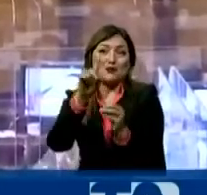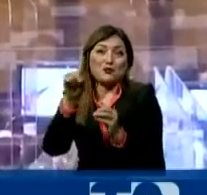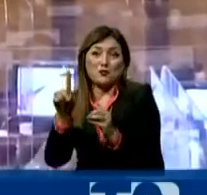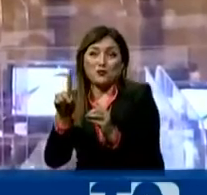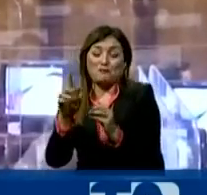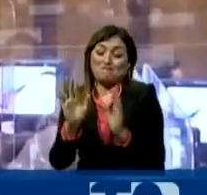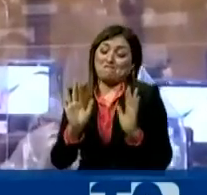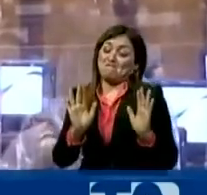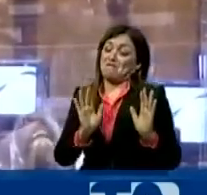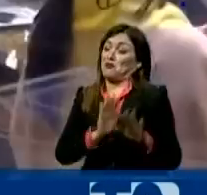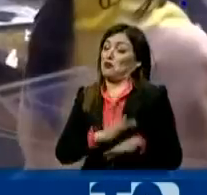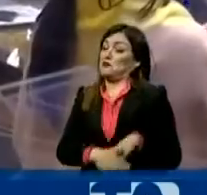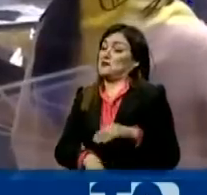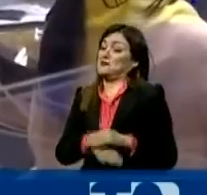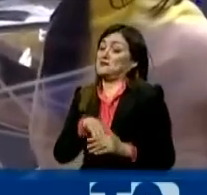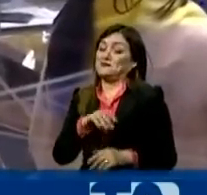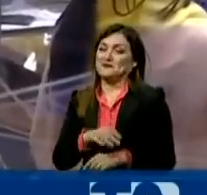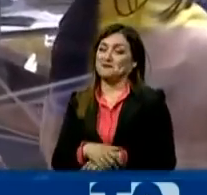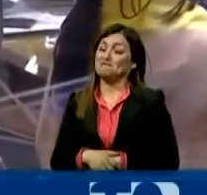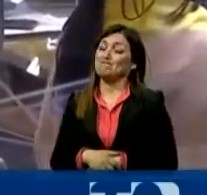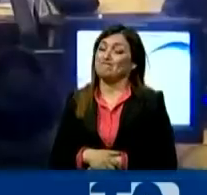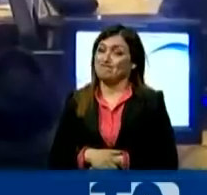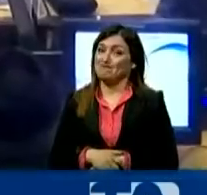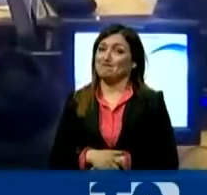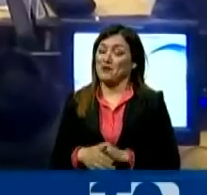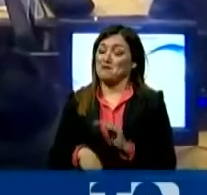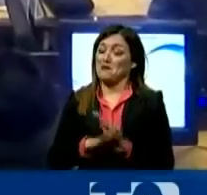mayoría a su gestión.